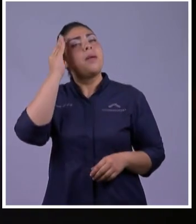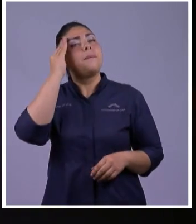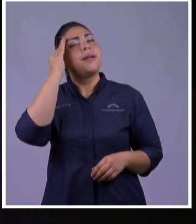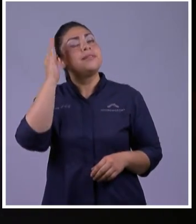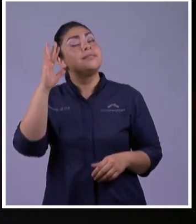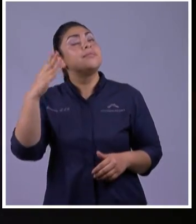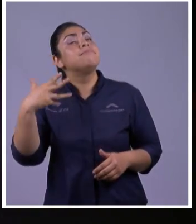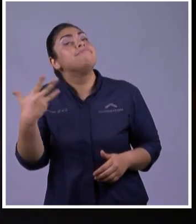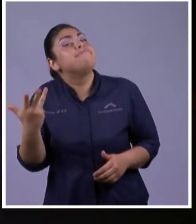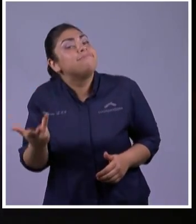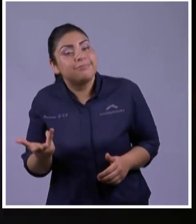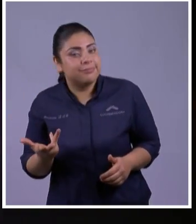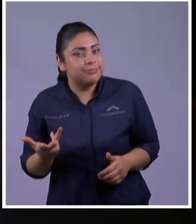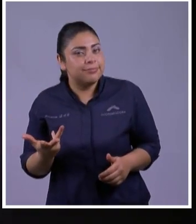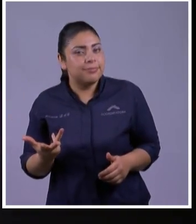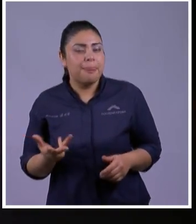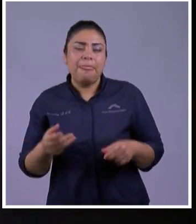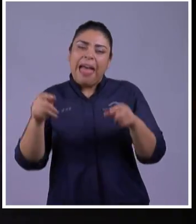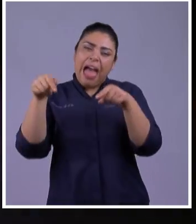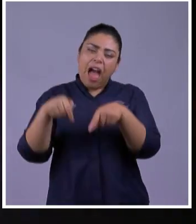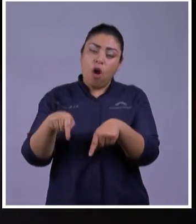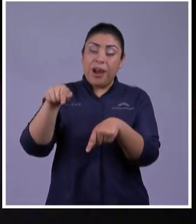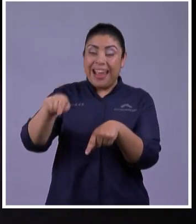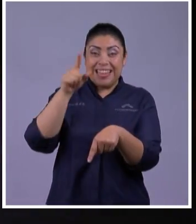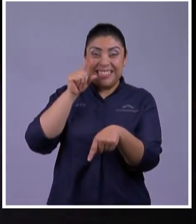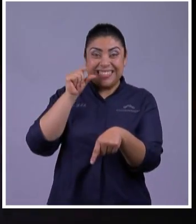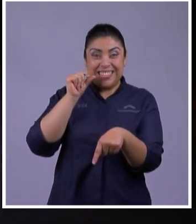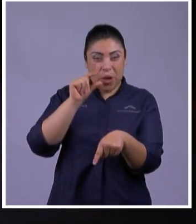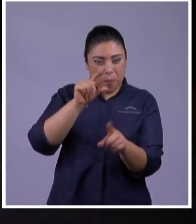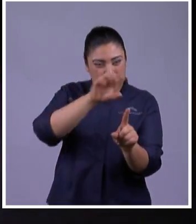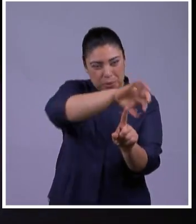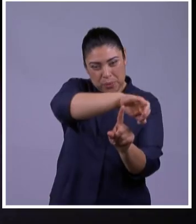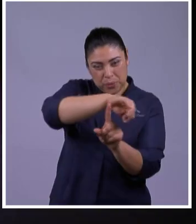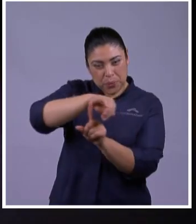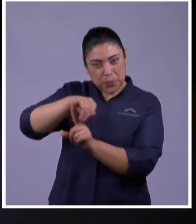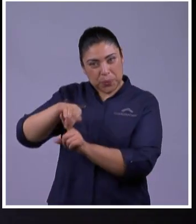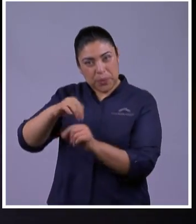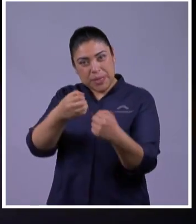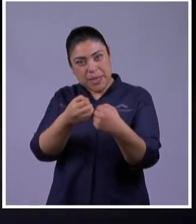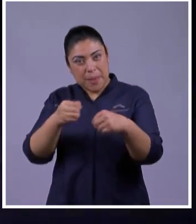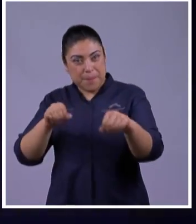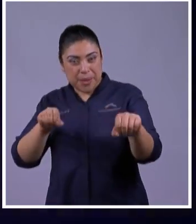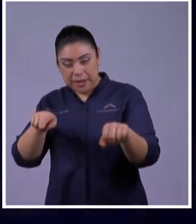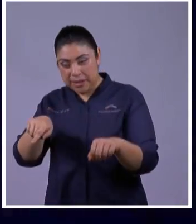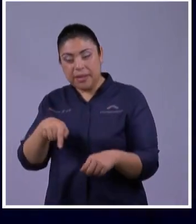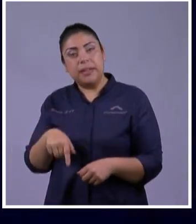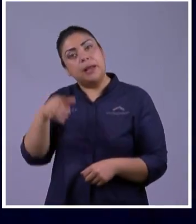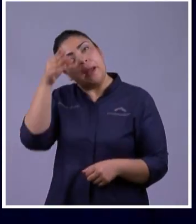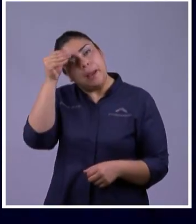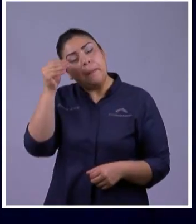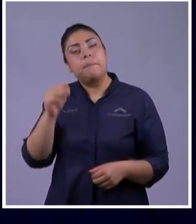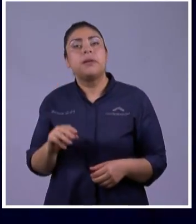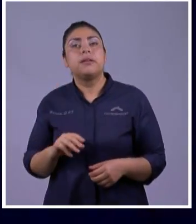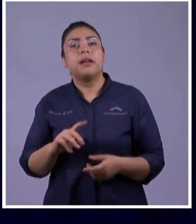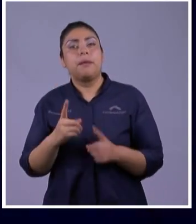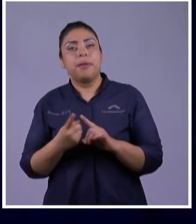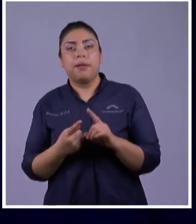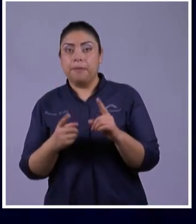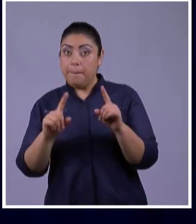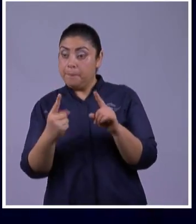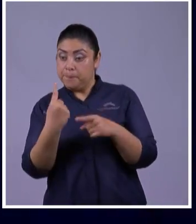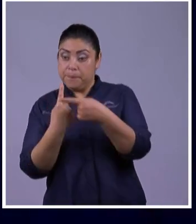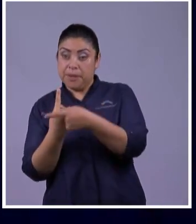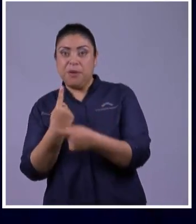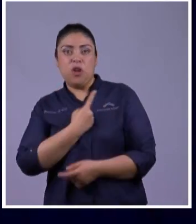Abraham Va a entrar en una etapa De por vida De adaptarse Pasó de estar soltero A estar